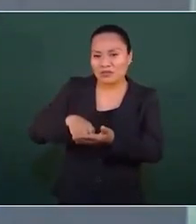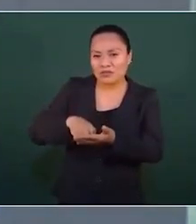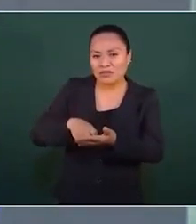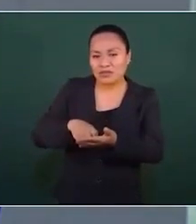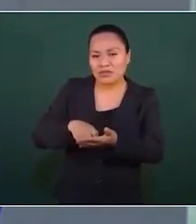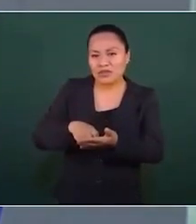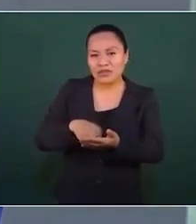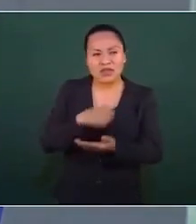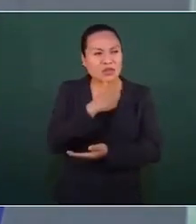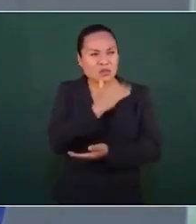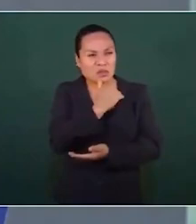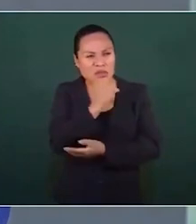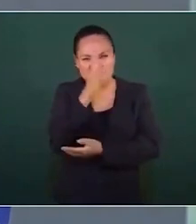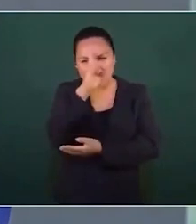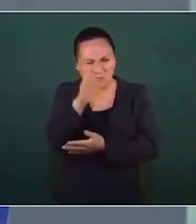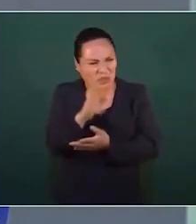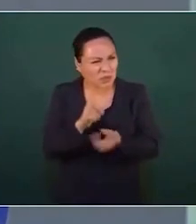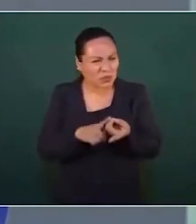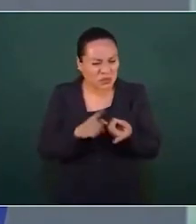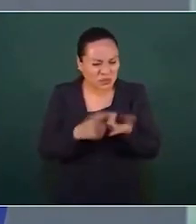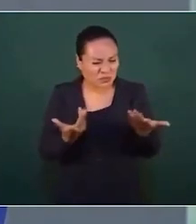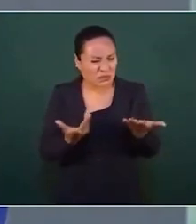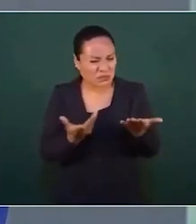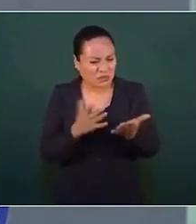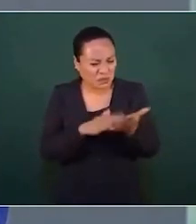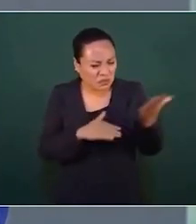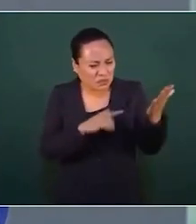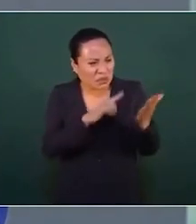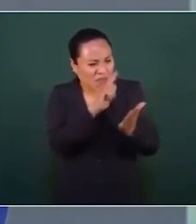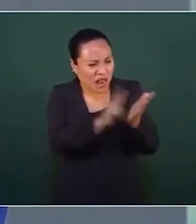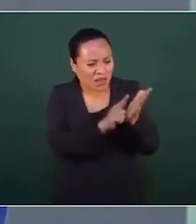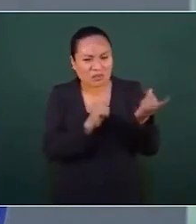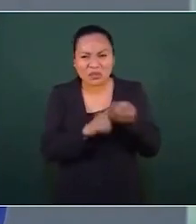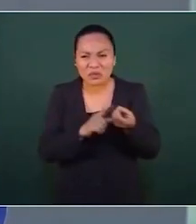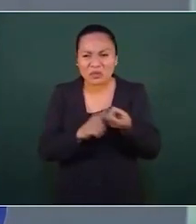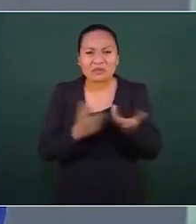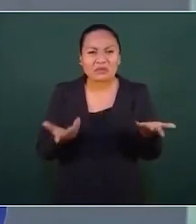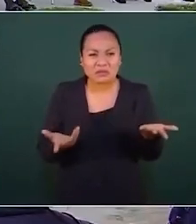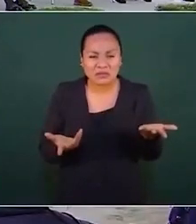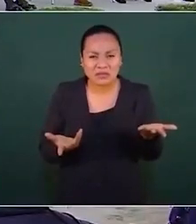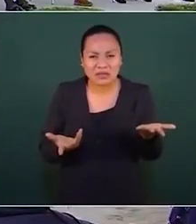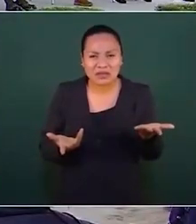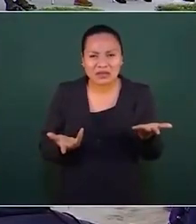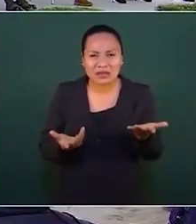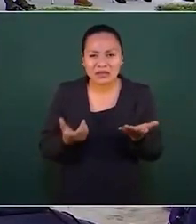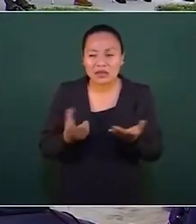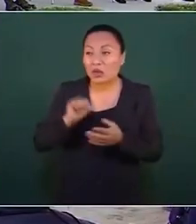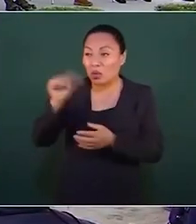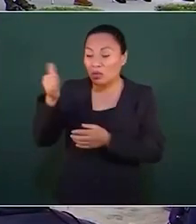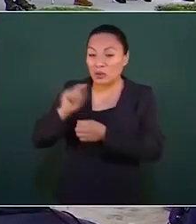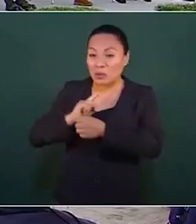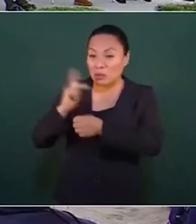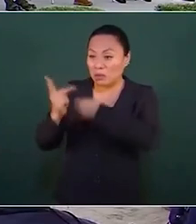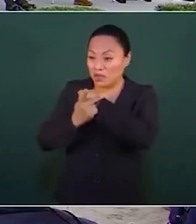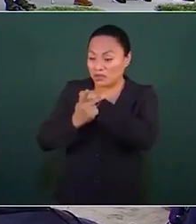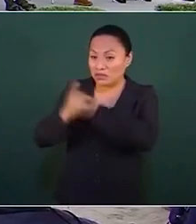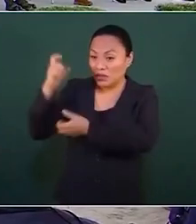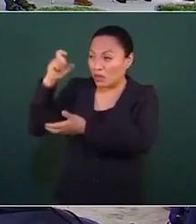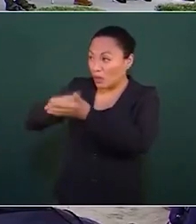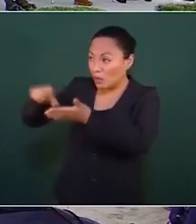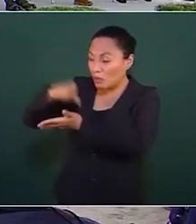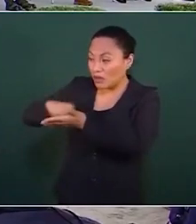se podían comprar medicamentos en otros países, porque era controlar